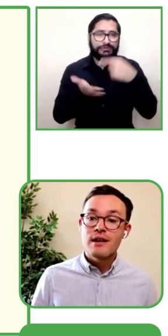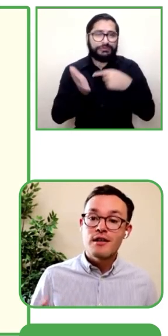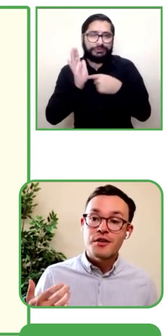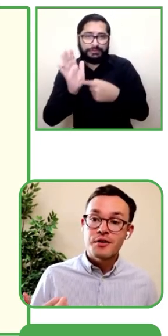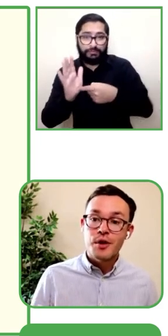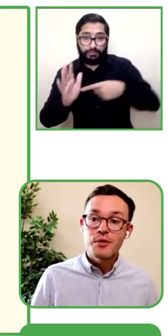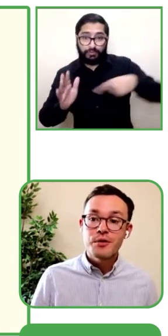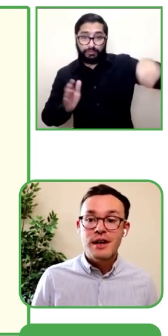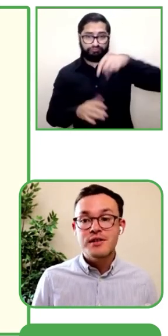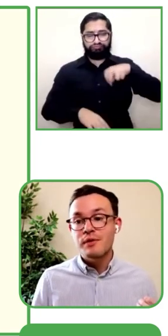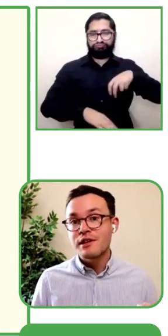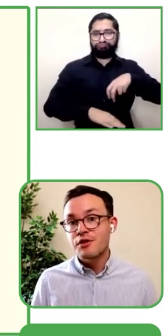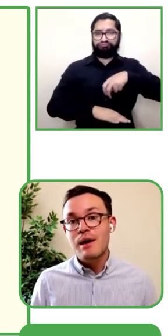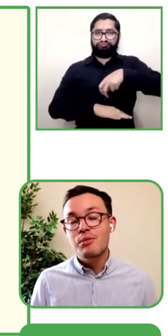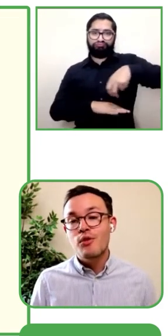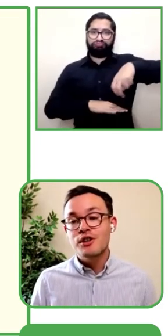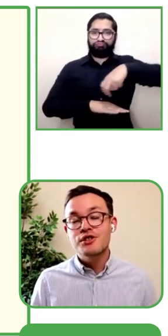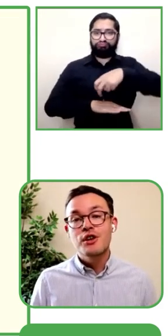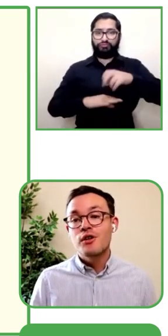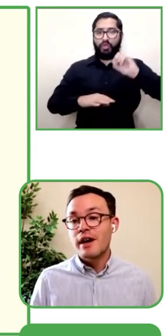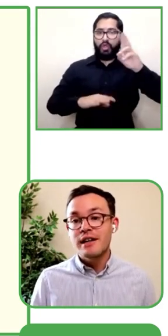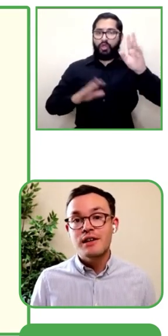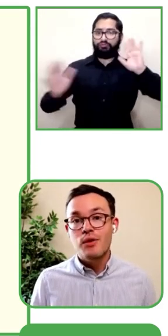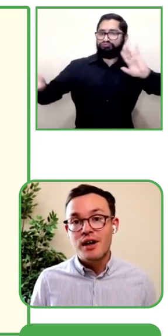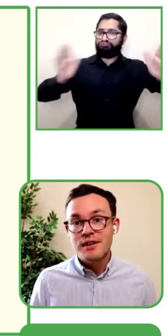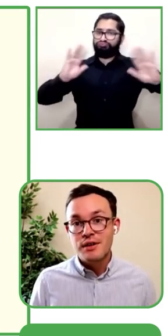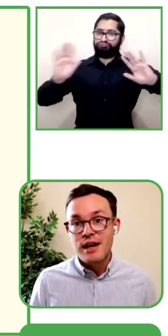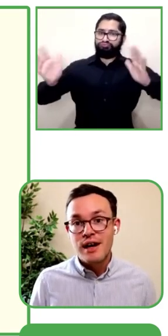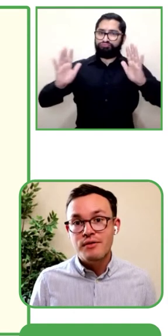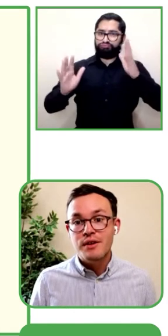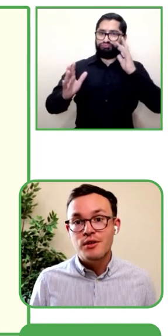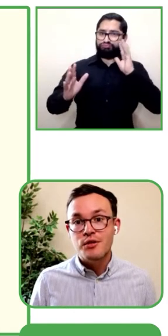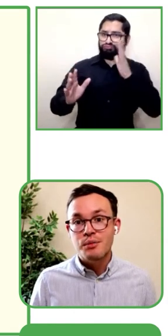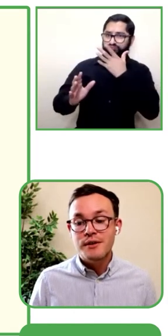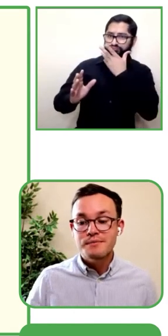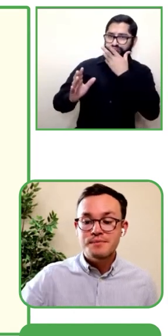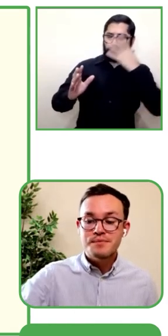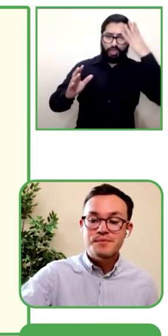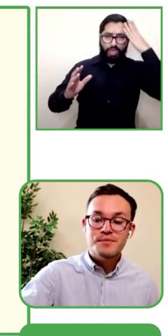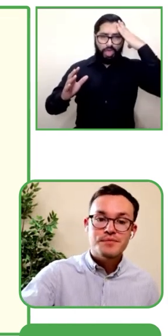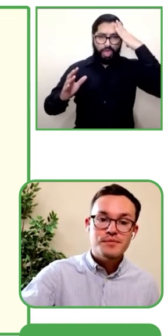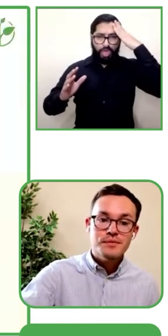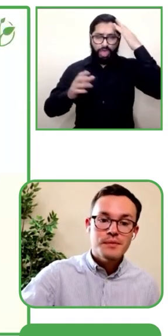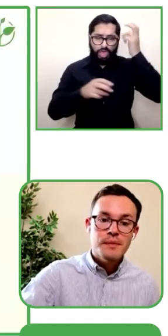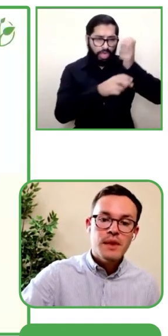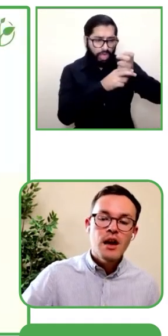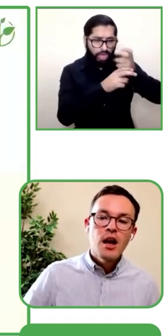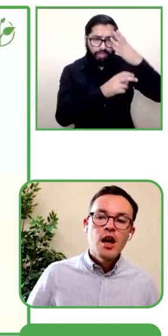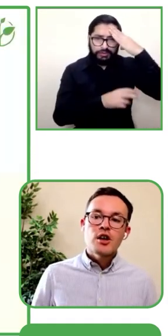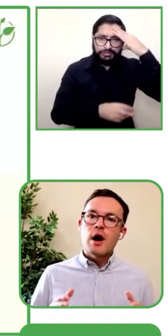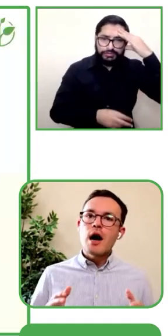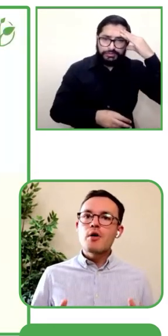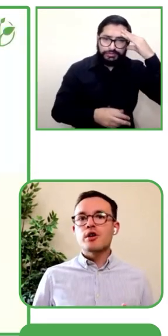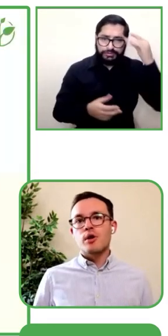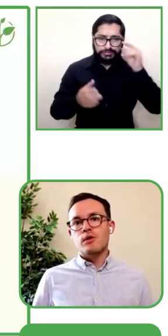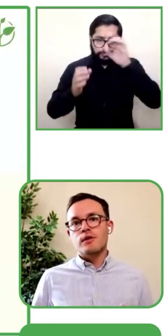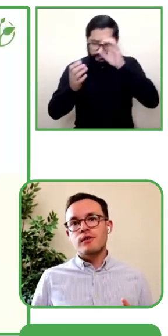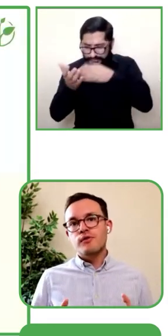intentando comunicar y lo pueden buscar en el diccionario, también en cualquier dispositivo del que dispongan.